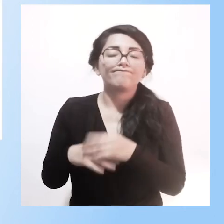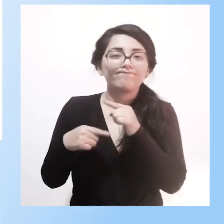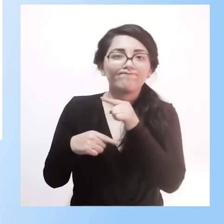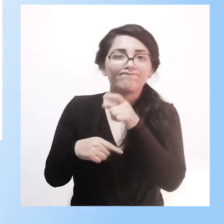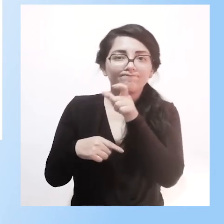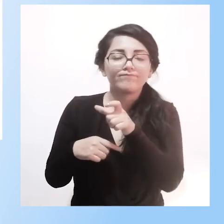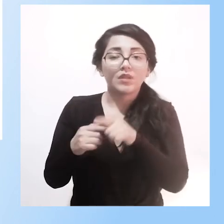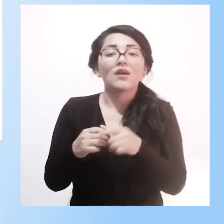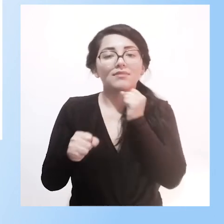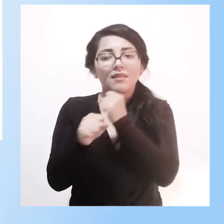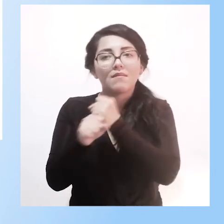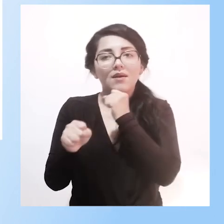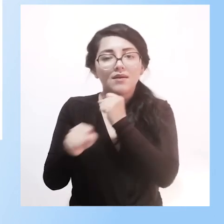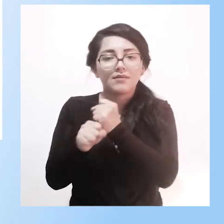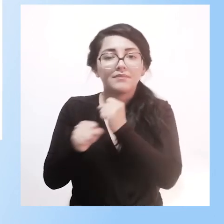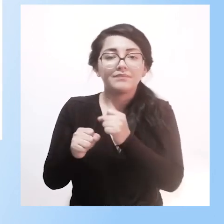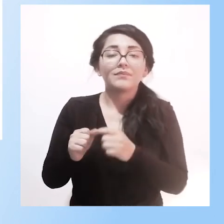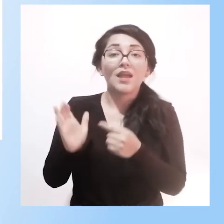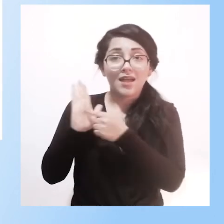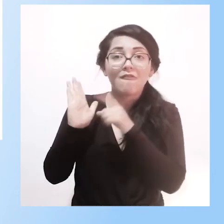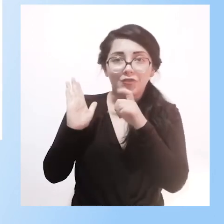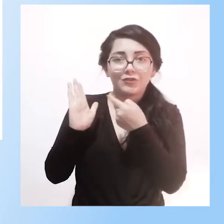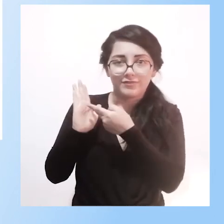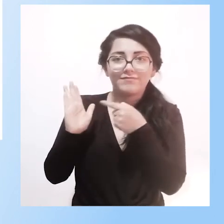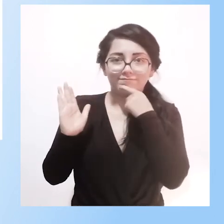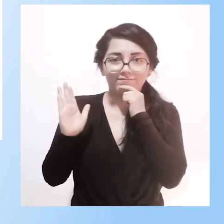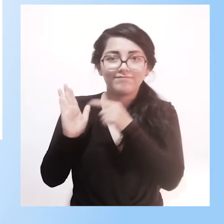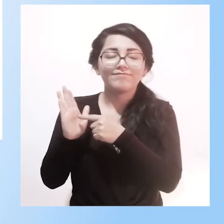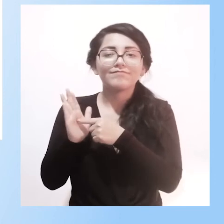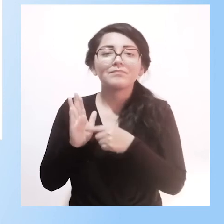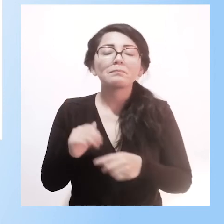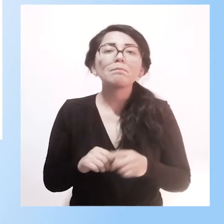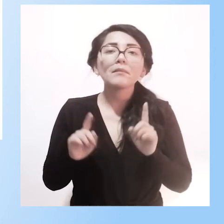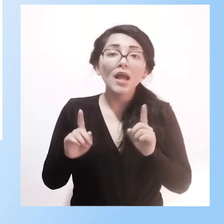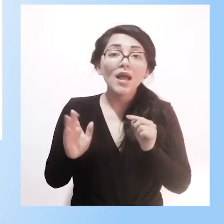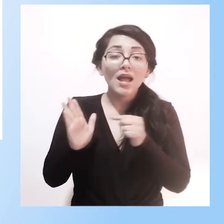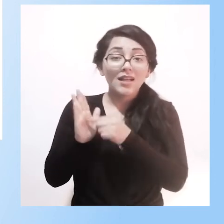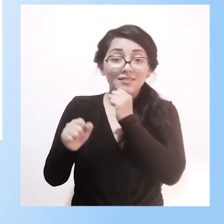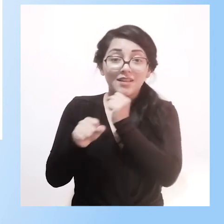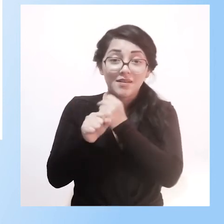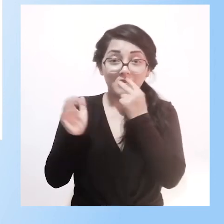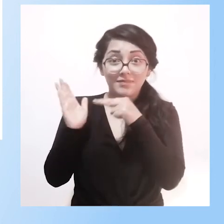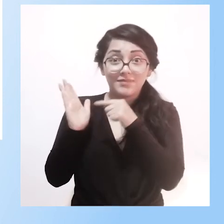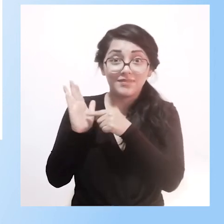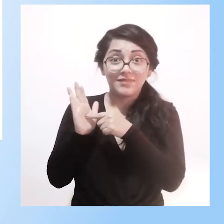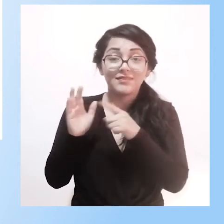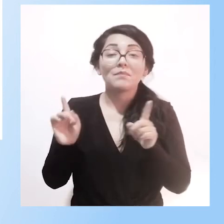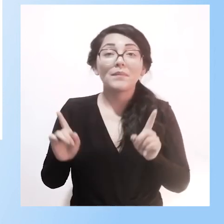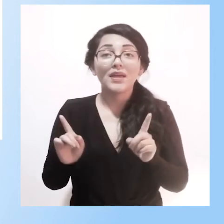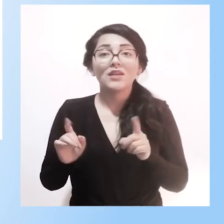uno de ellos está acá, una de ellas. Acá, el trabajo, pero ahora para nosotros es un